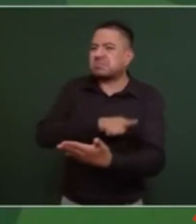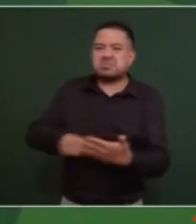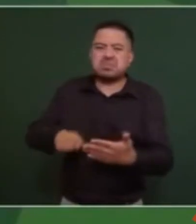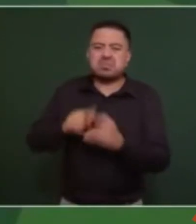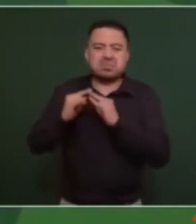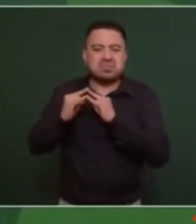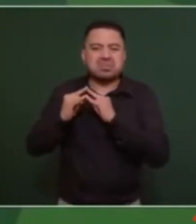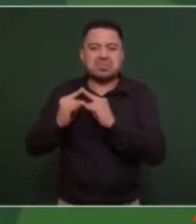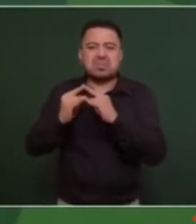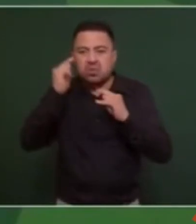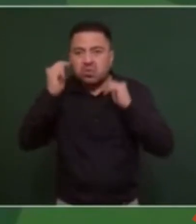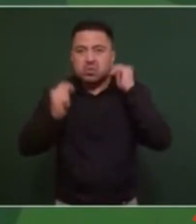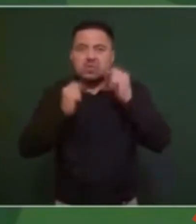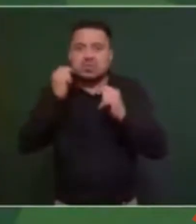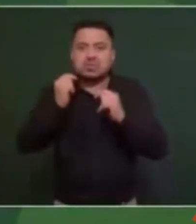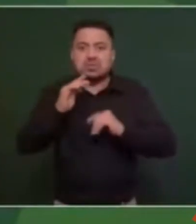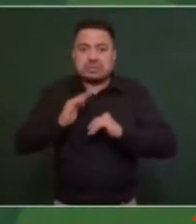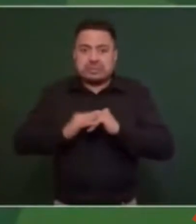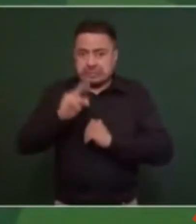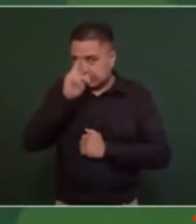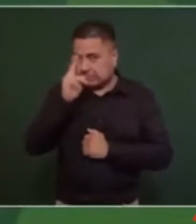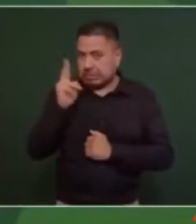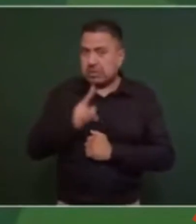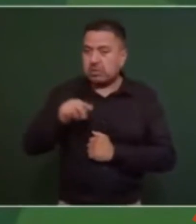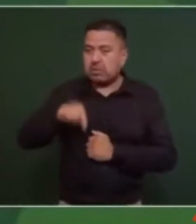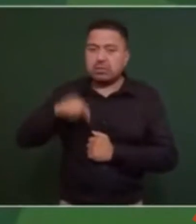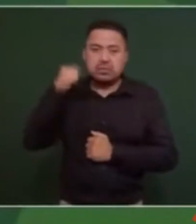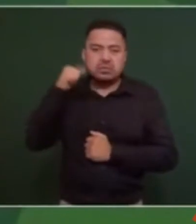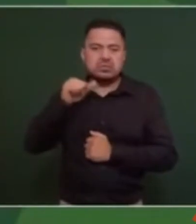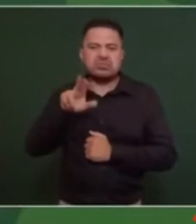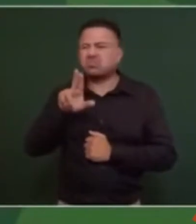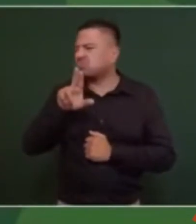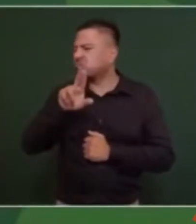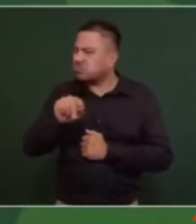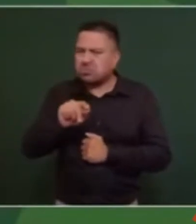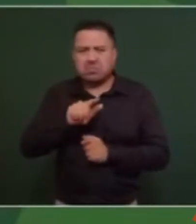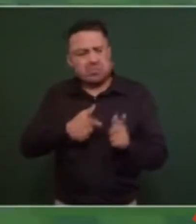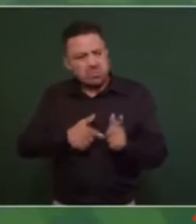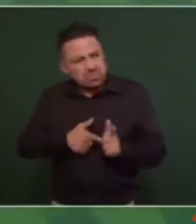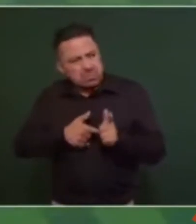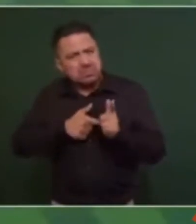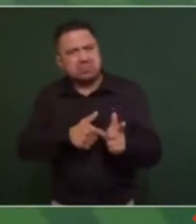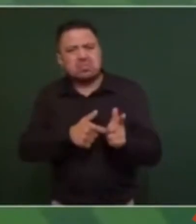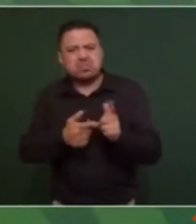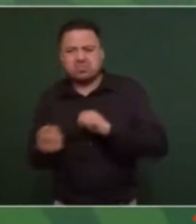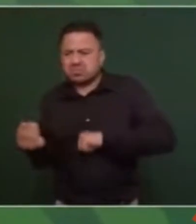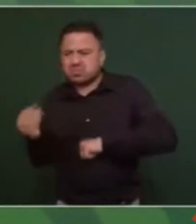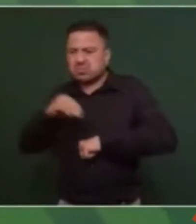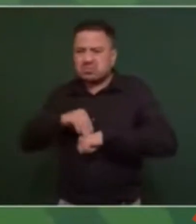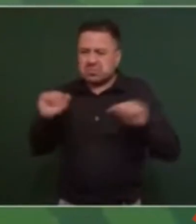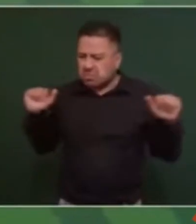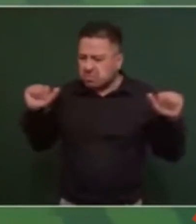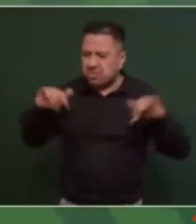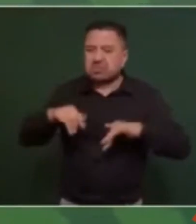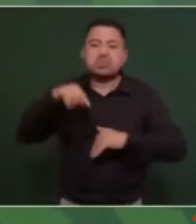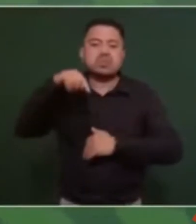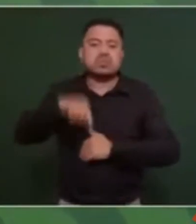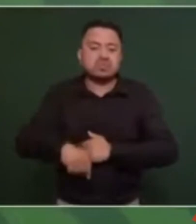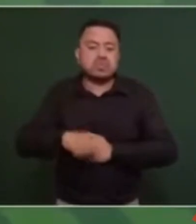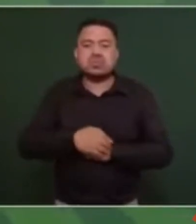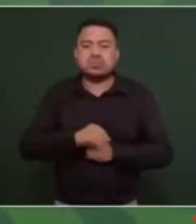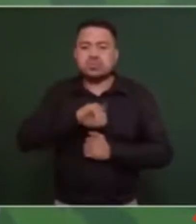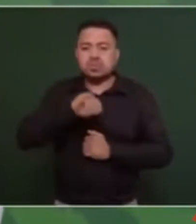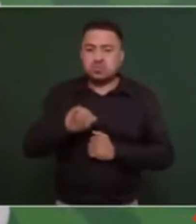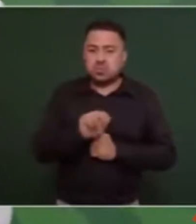el golpe a Acapulco dijimos no vamos a hacer y Juan